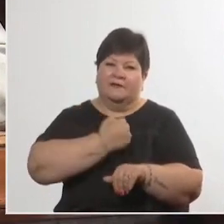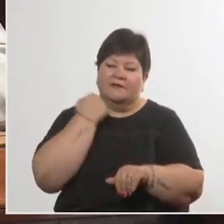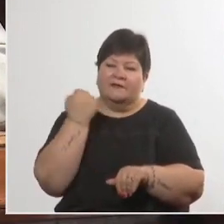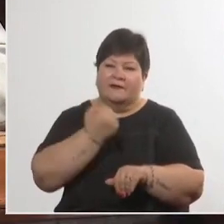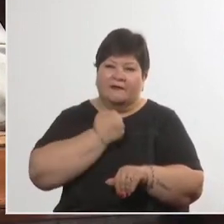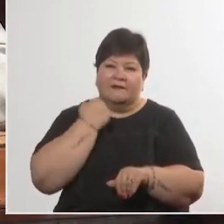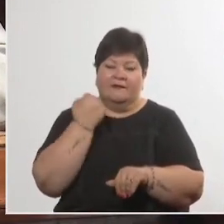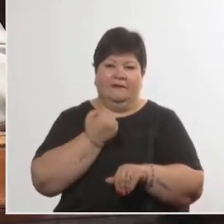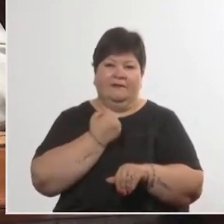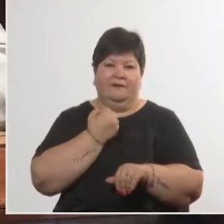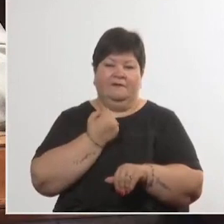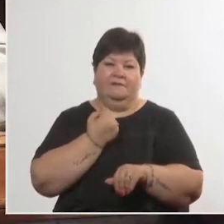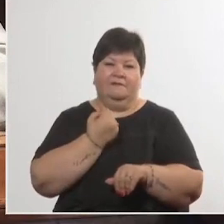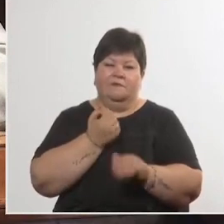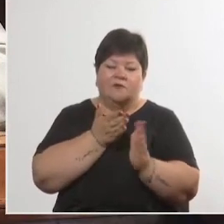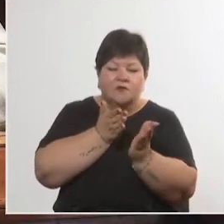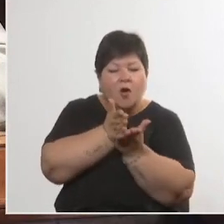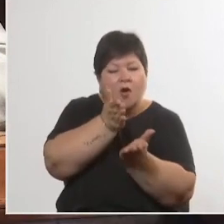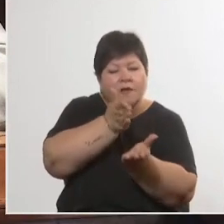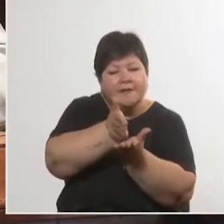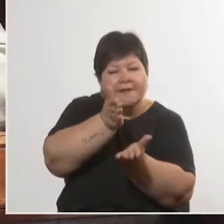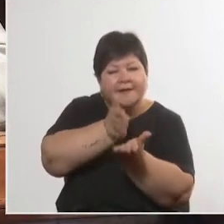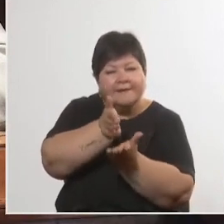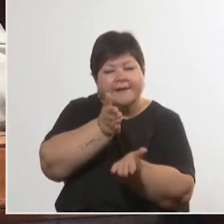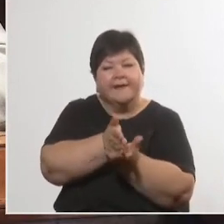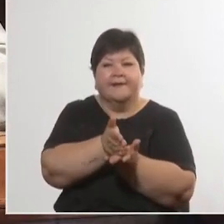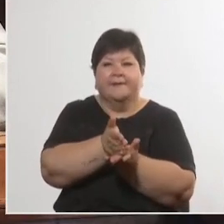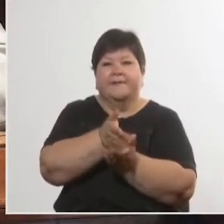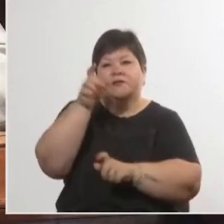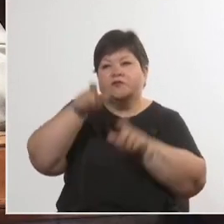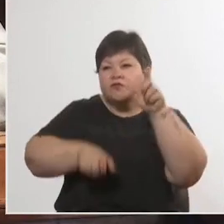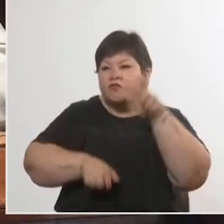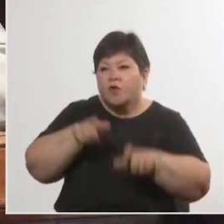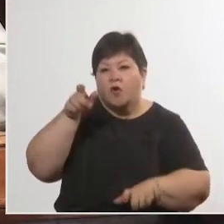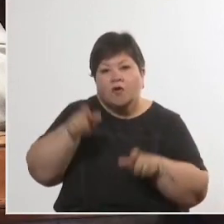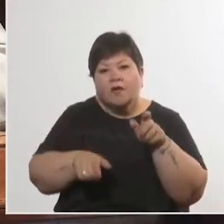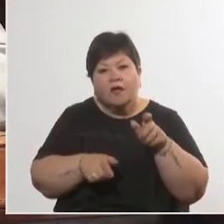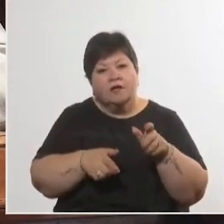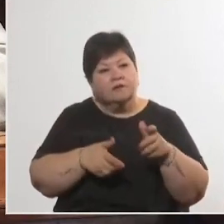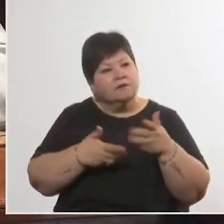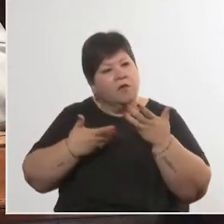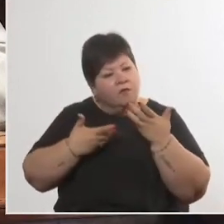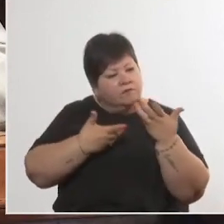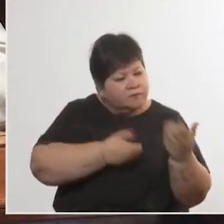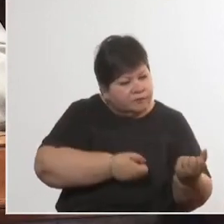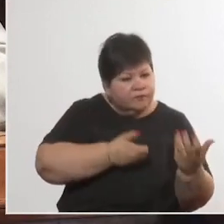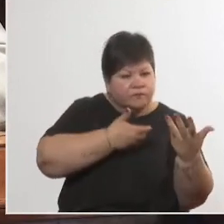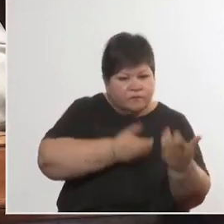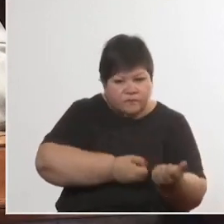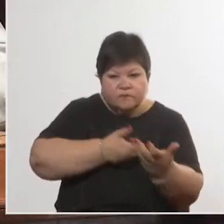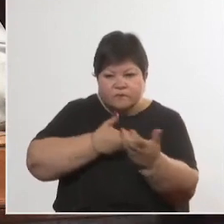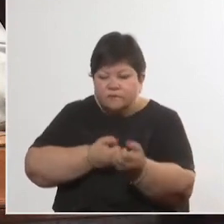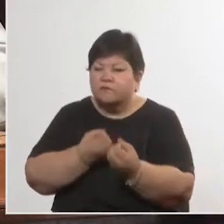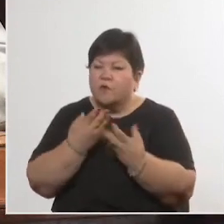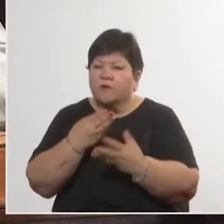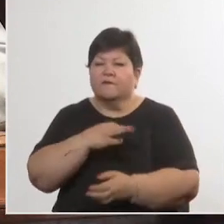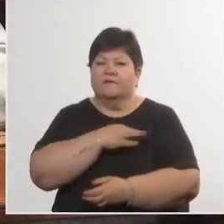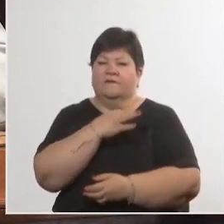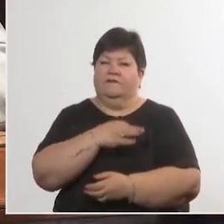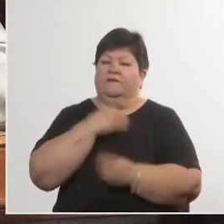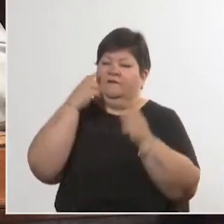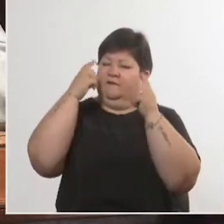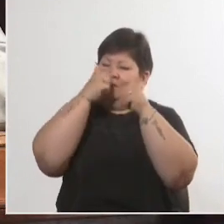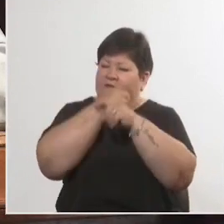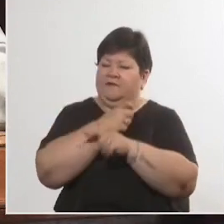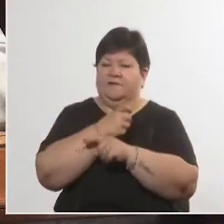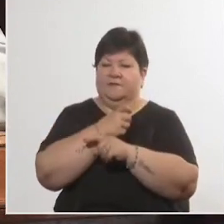tratar de dar una mano a aquellos que van quedando atrás en el camino porque la vida ha sido muy duro con ellos.